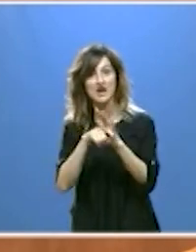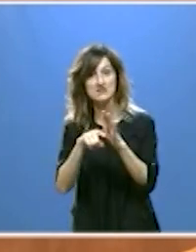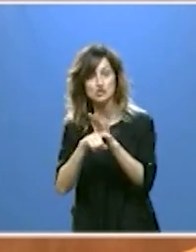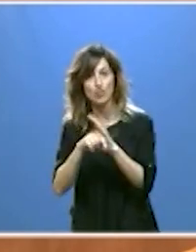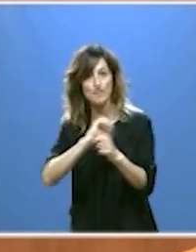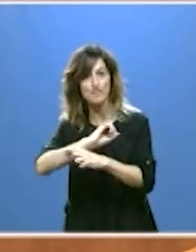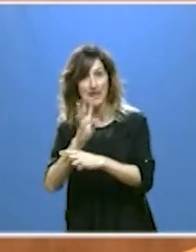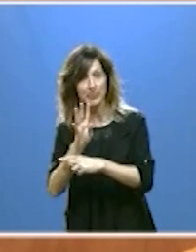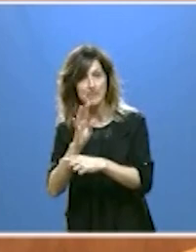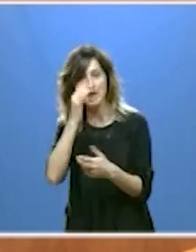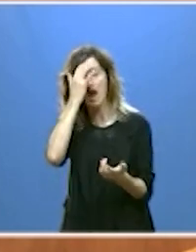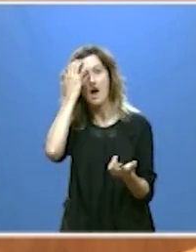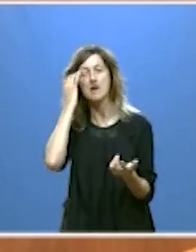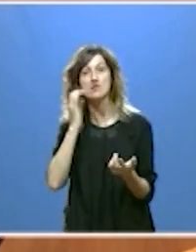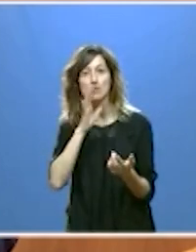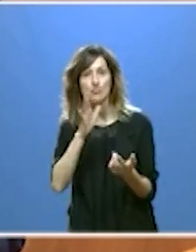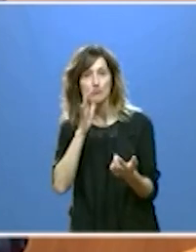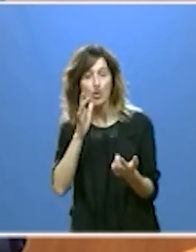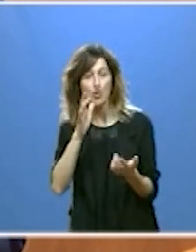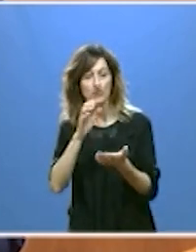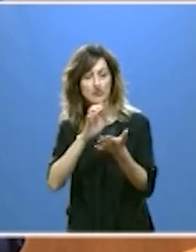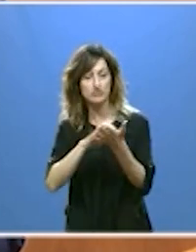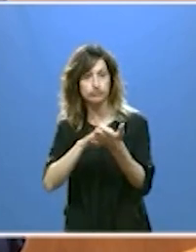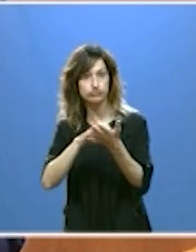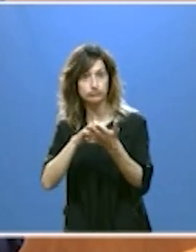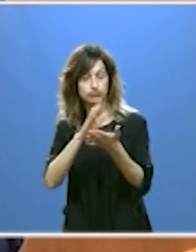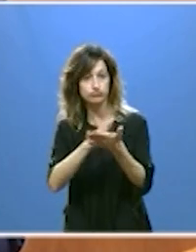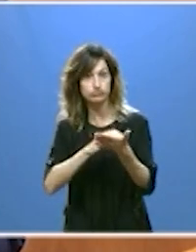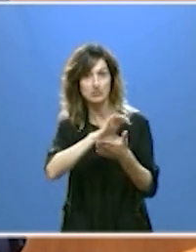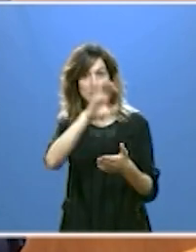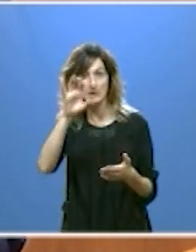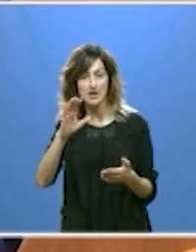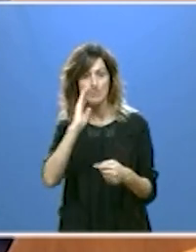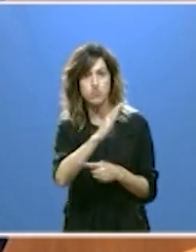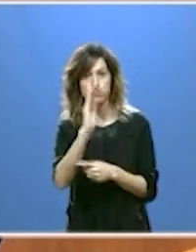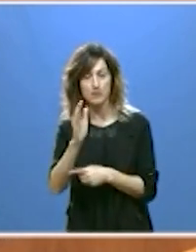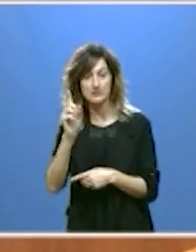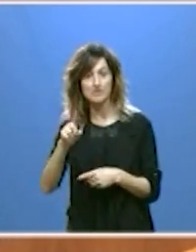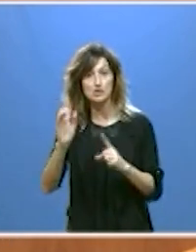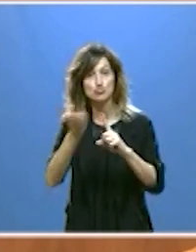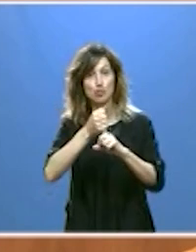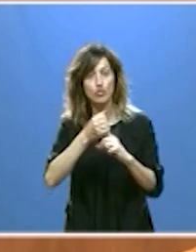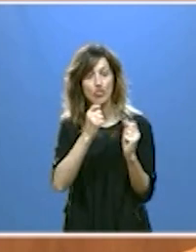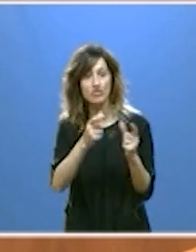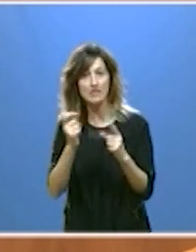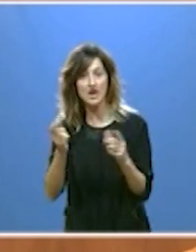de la pandemia que descargaron sobre las comunidades autónomas y también en la falta de soluciones al principal problema